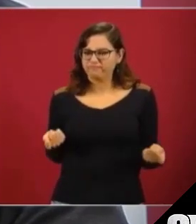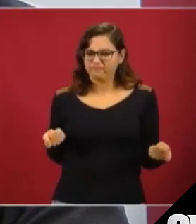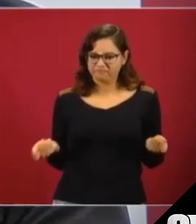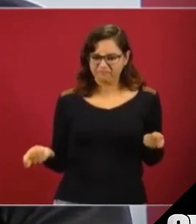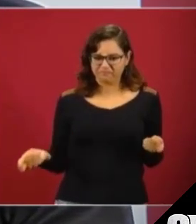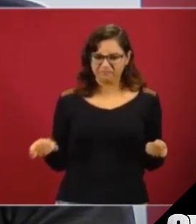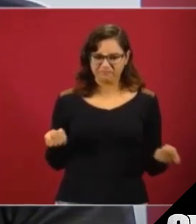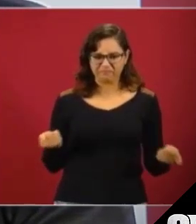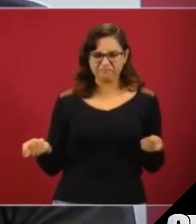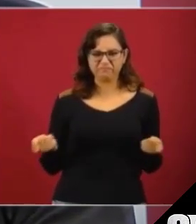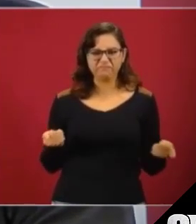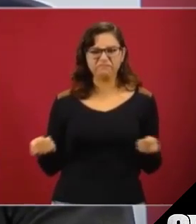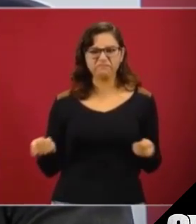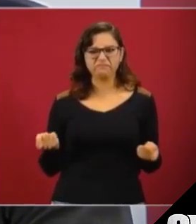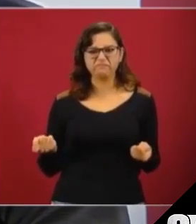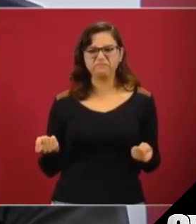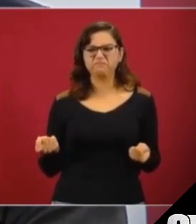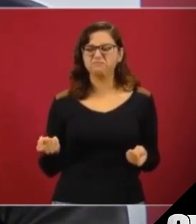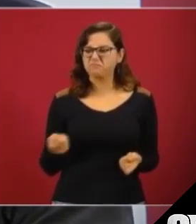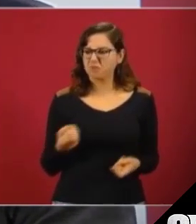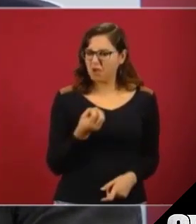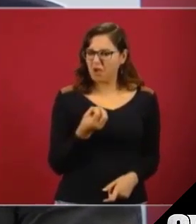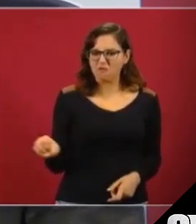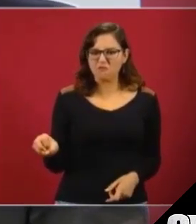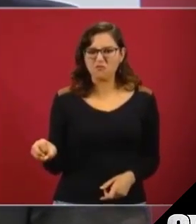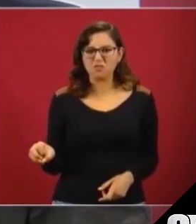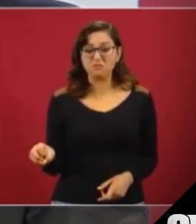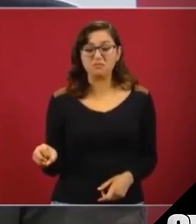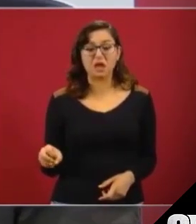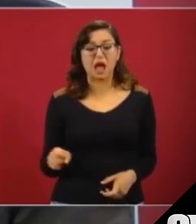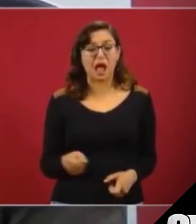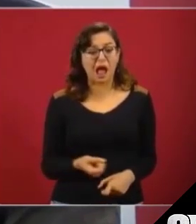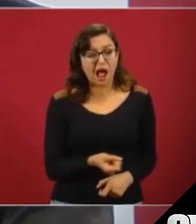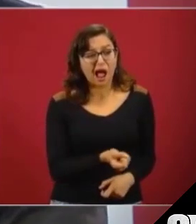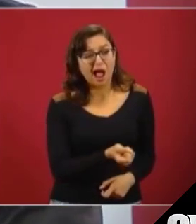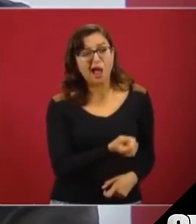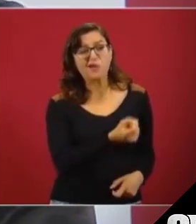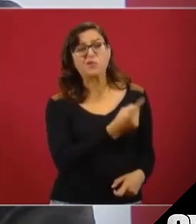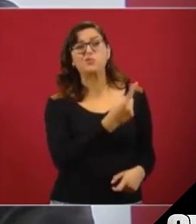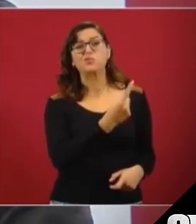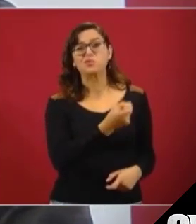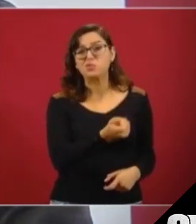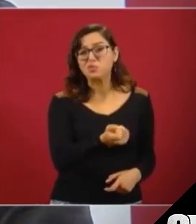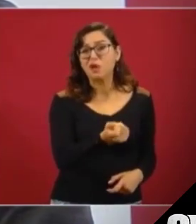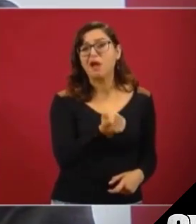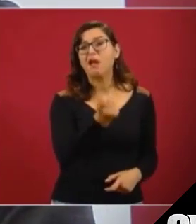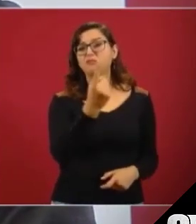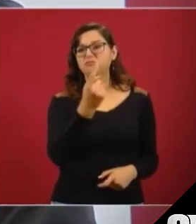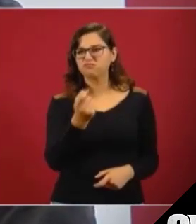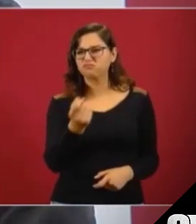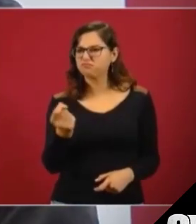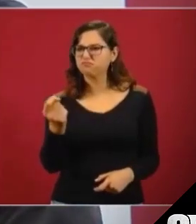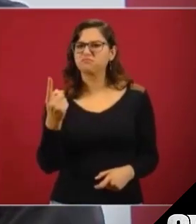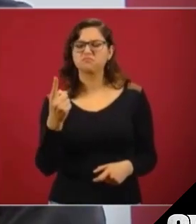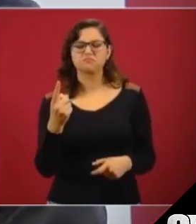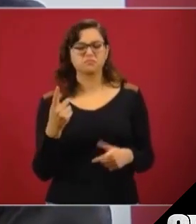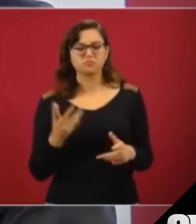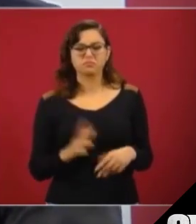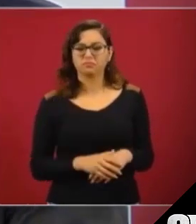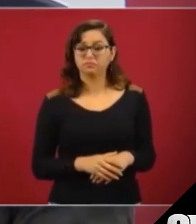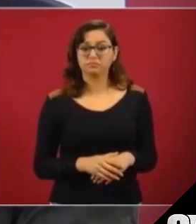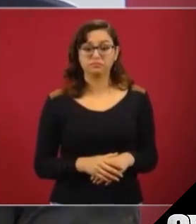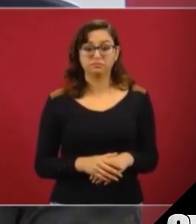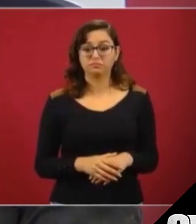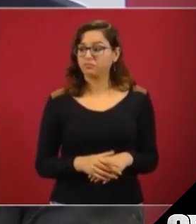Control absoluto, honrosas excepciones, pura prensa